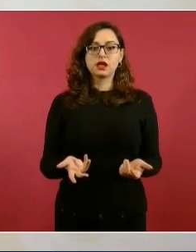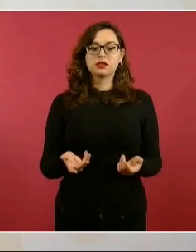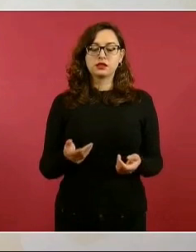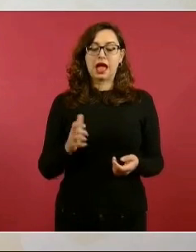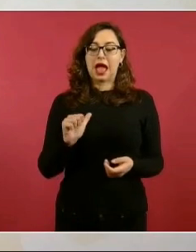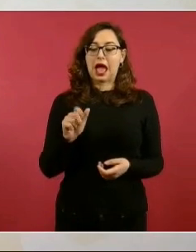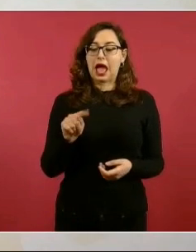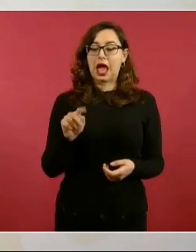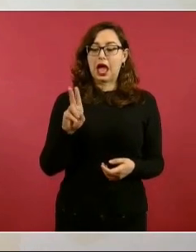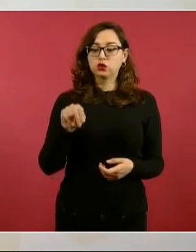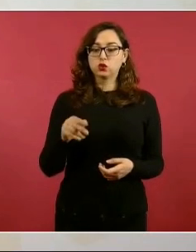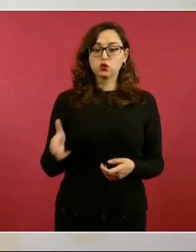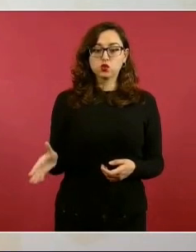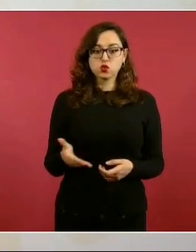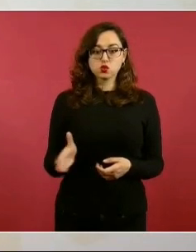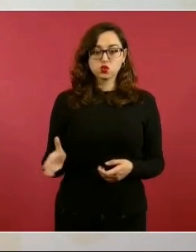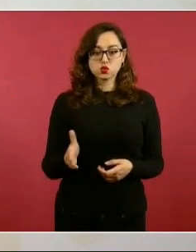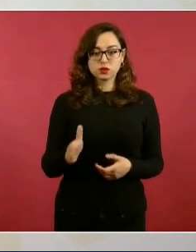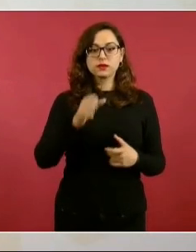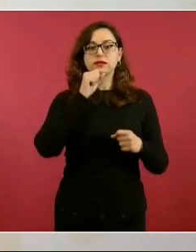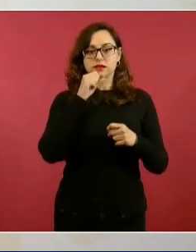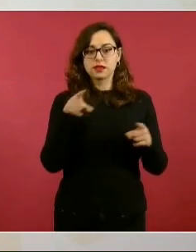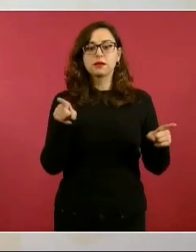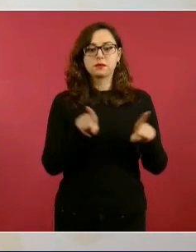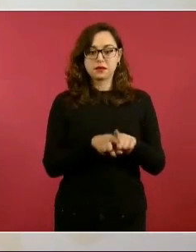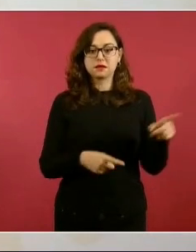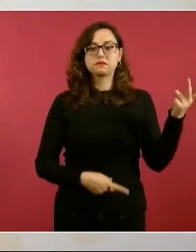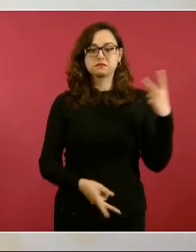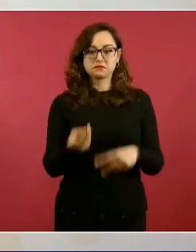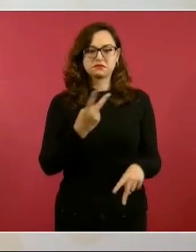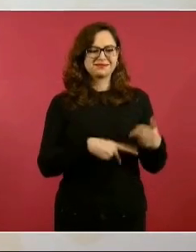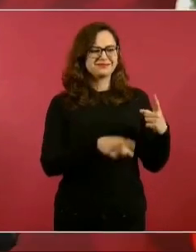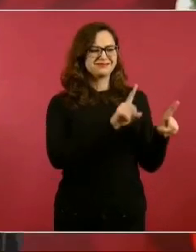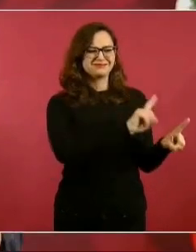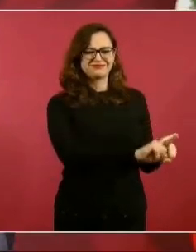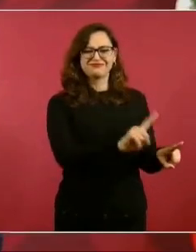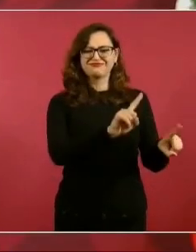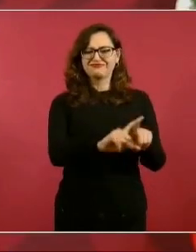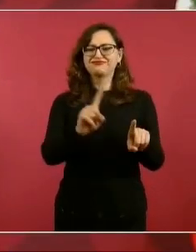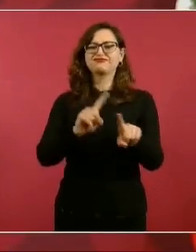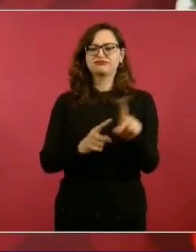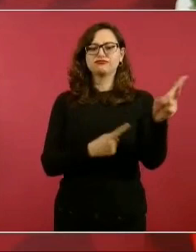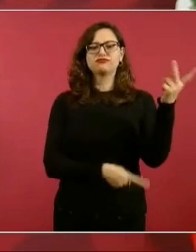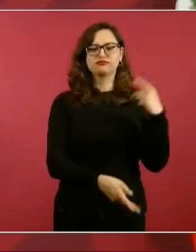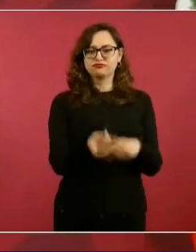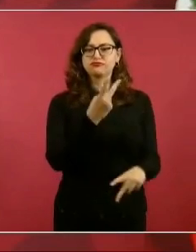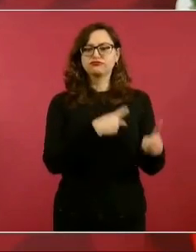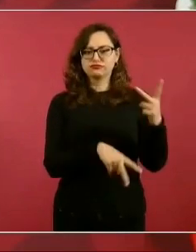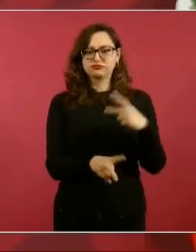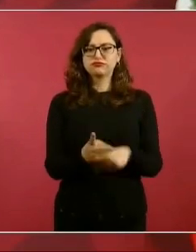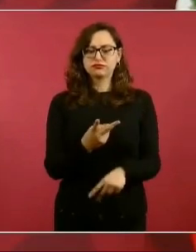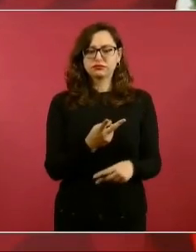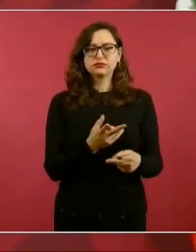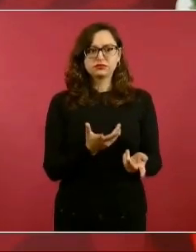y otros más.